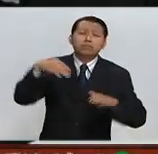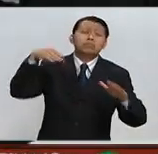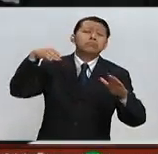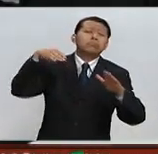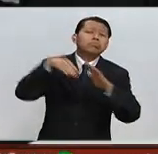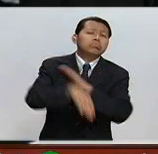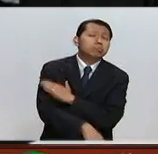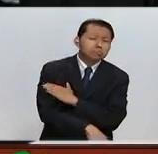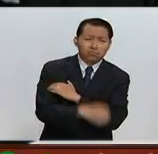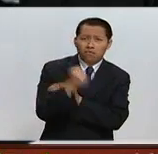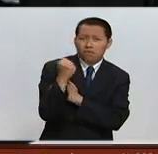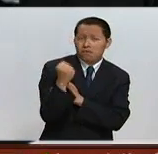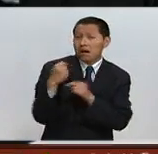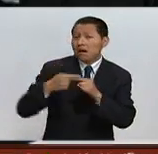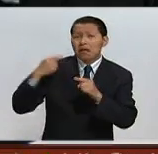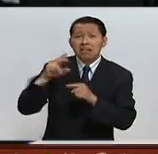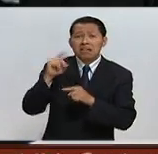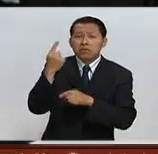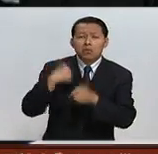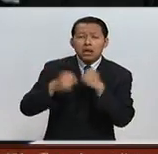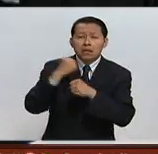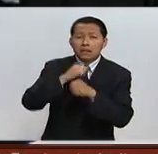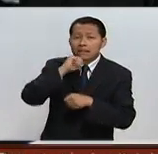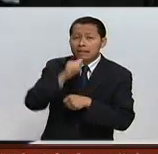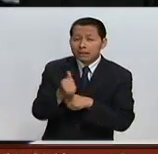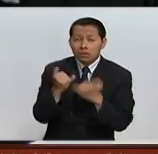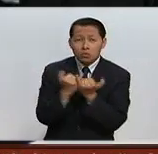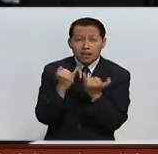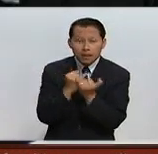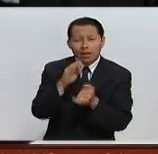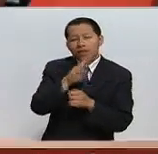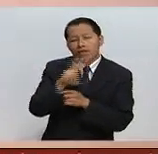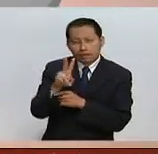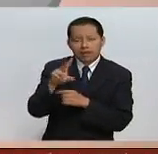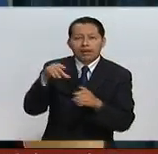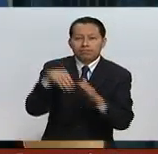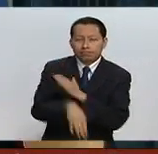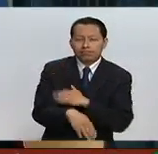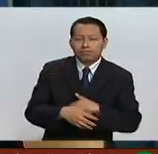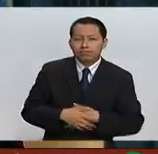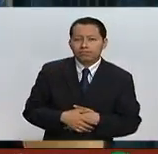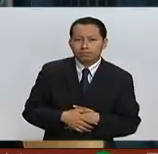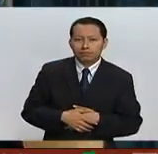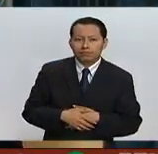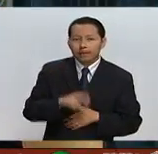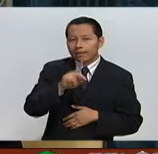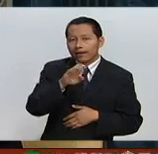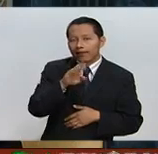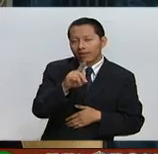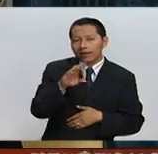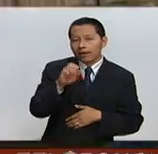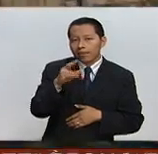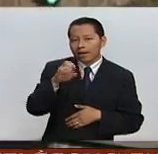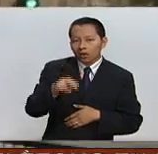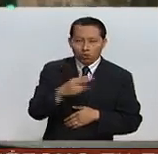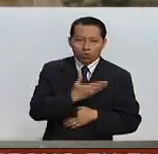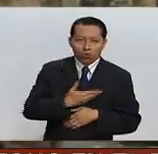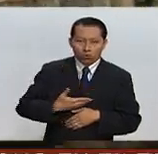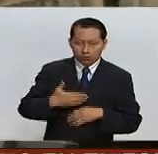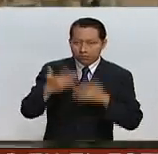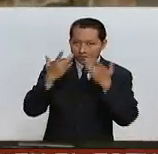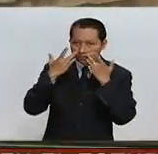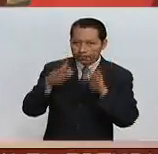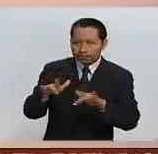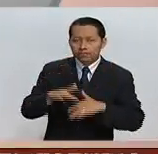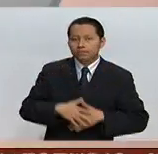31 años no se veía y arrastra a las bolsas europeas. Renuncia David Cameron como primer ministro